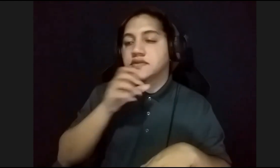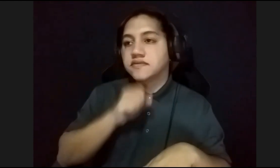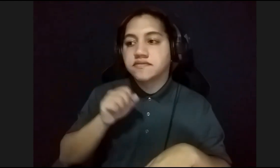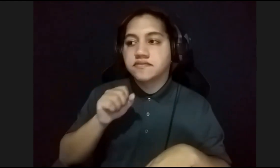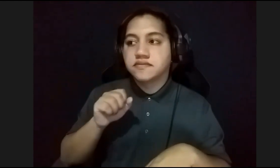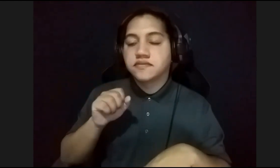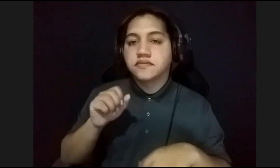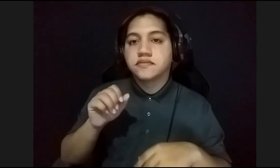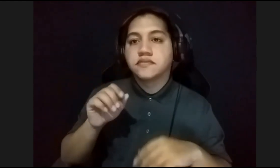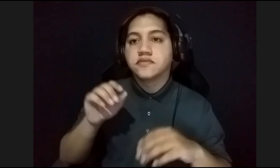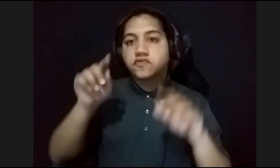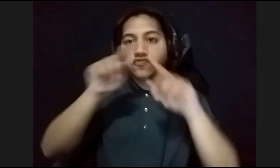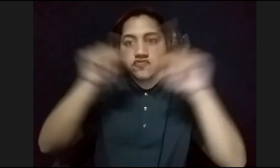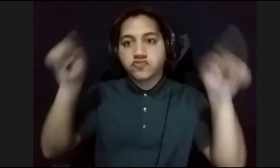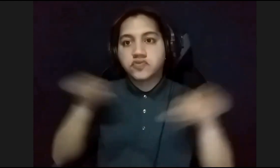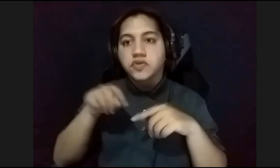el Museo de Arte, de Puerto Rico.